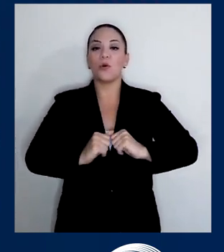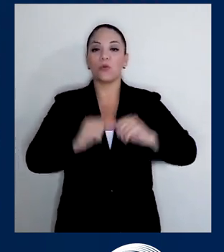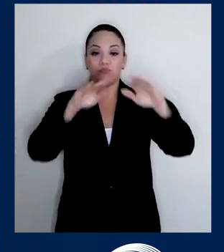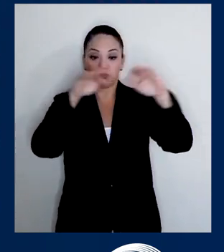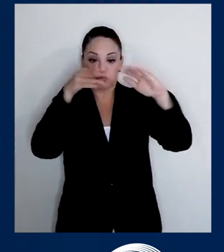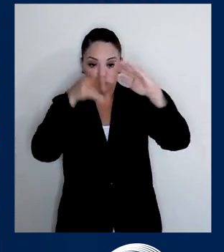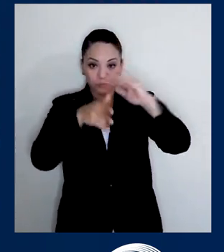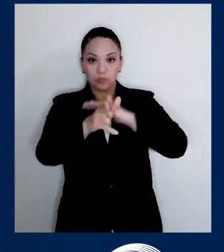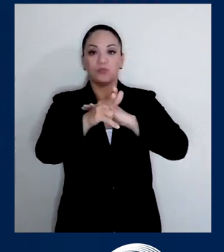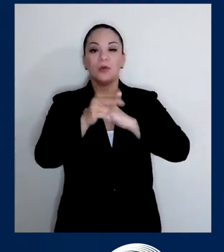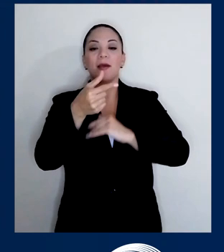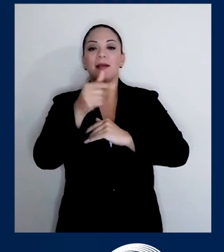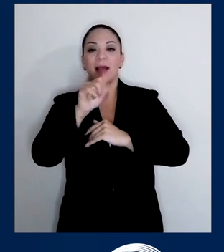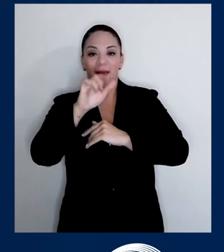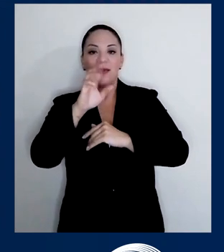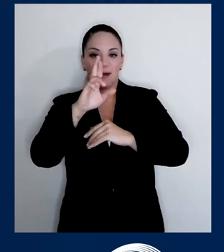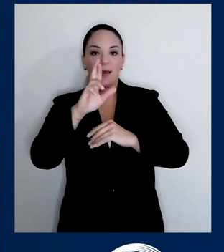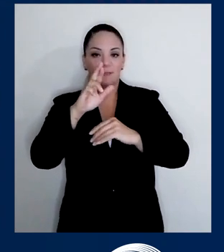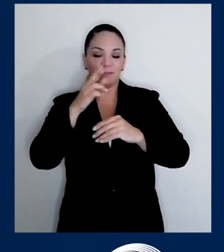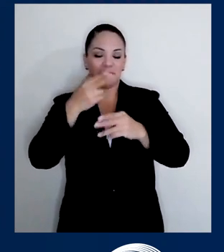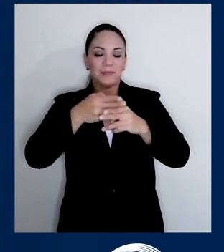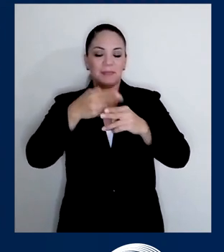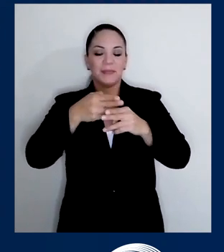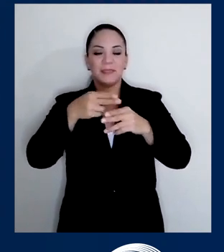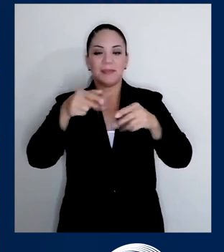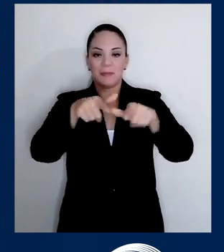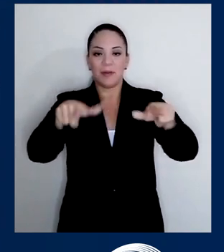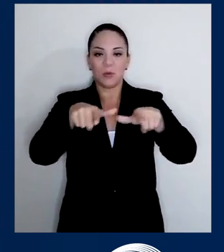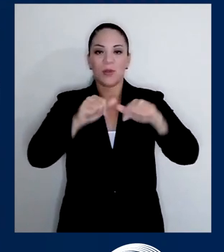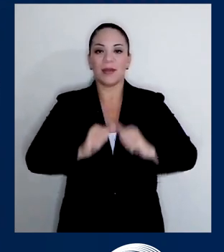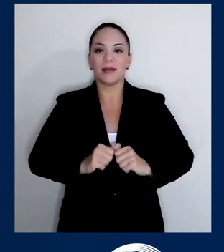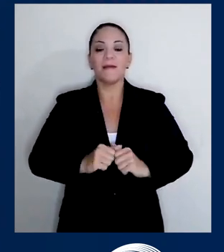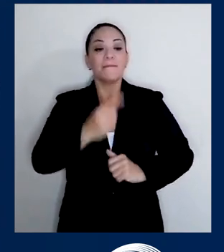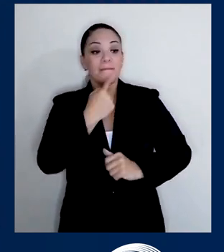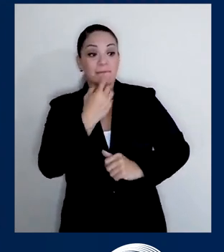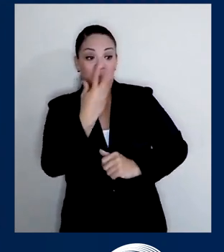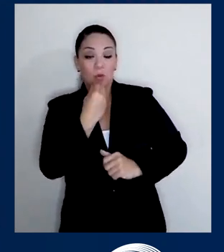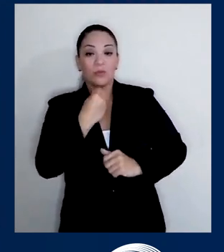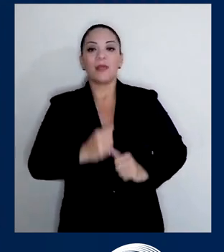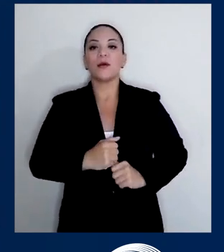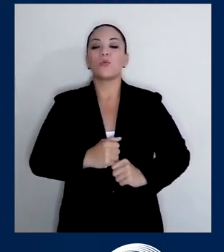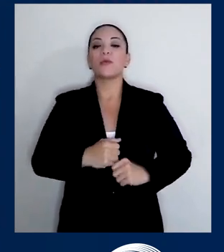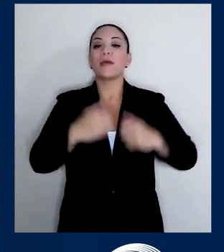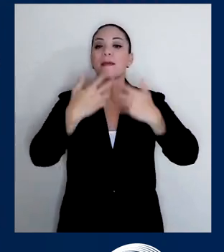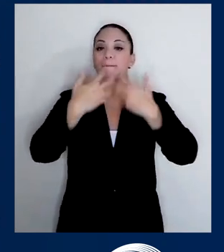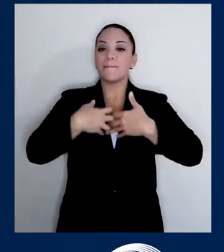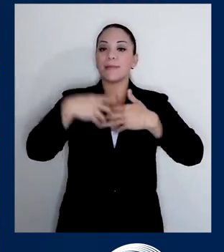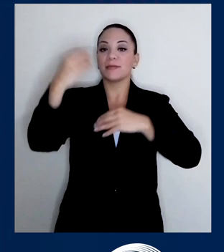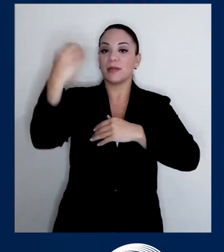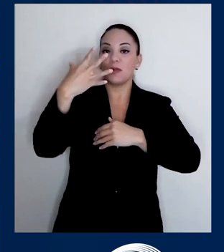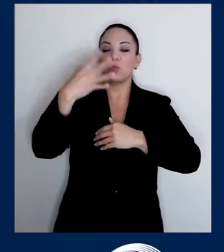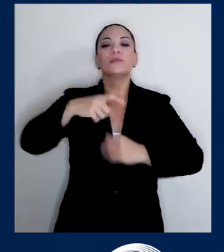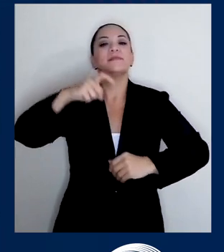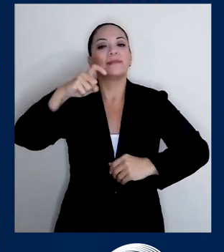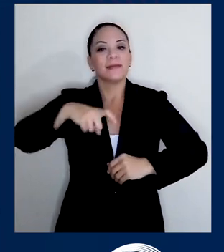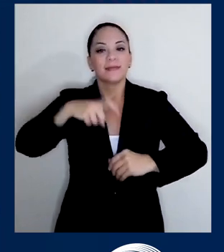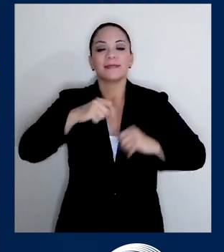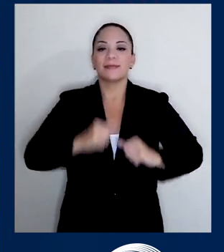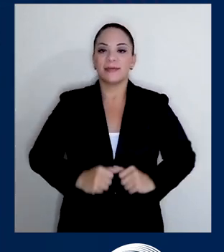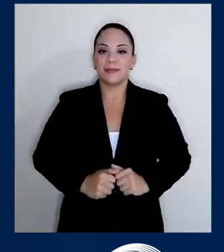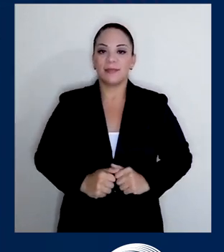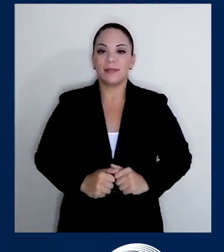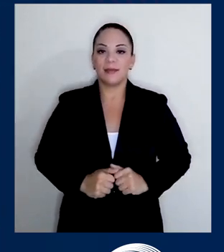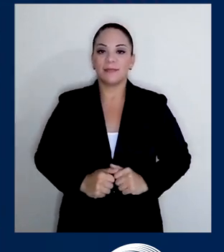túnel de la galera. Y viera que me dicen que la Compañía Nacional de Fuerza y Luz necesita